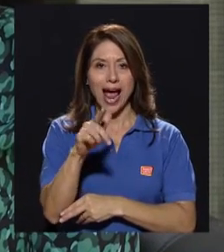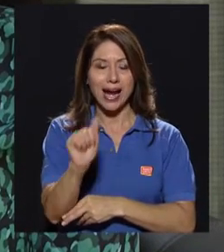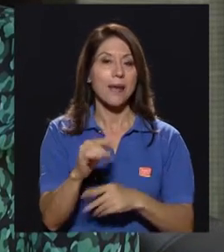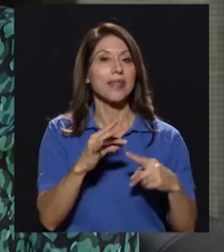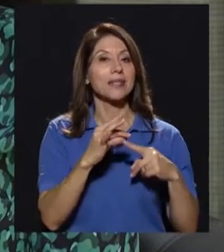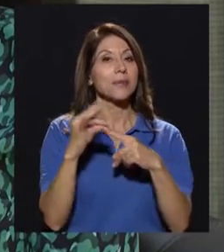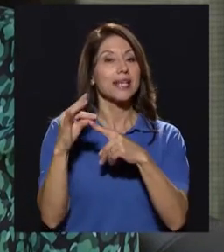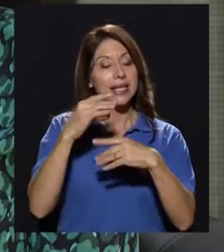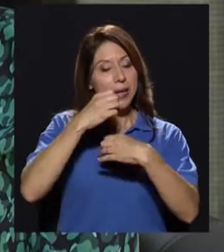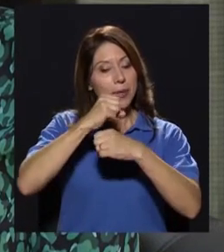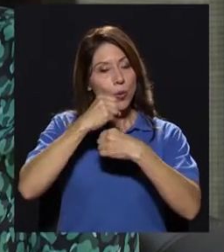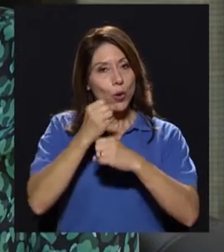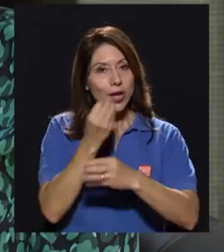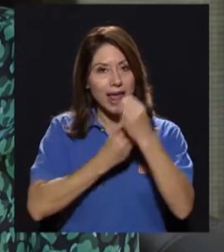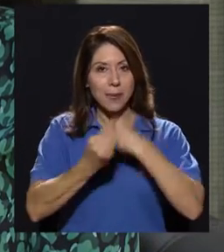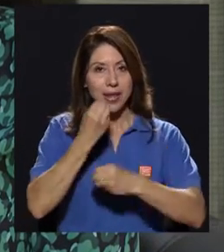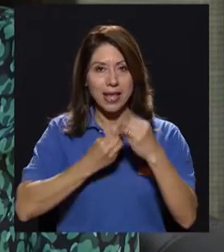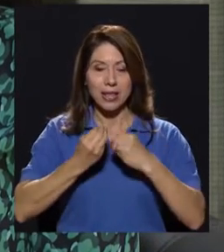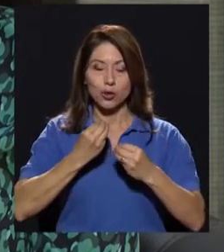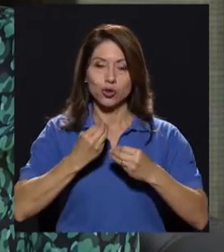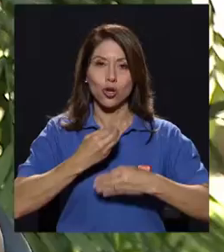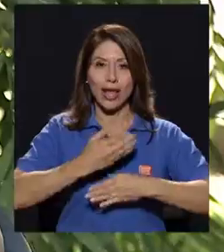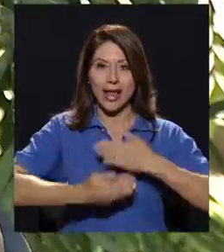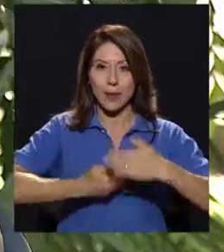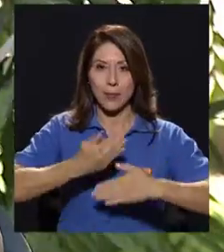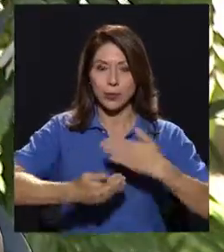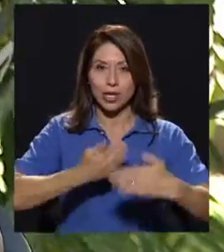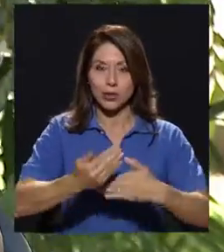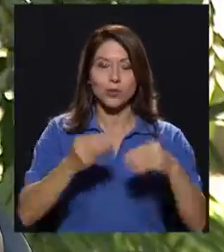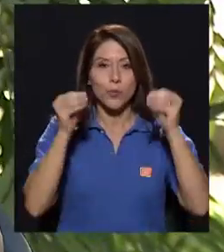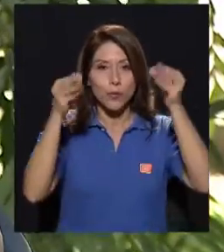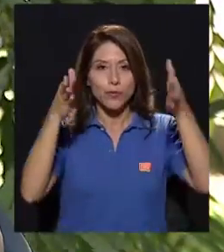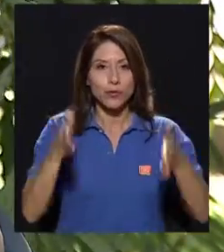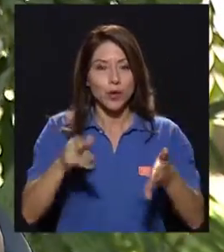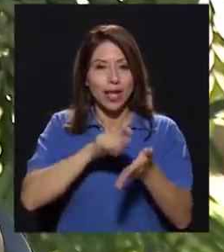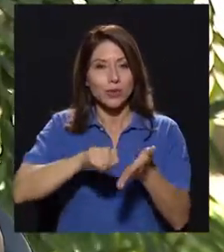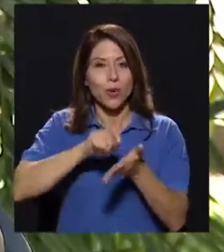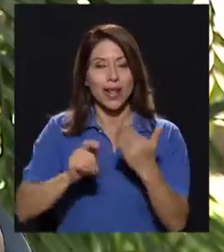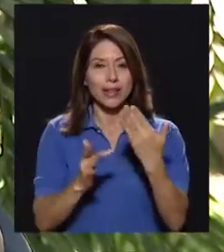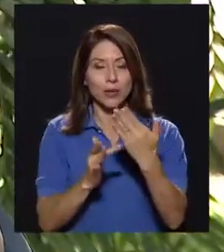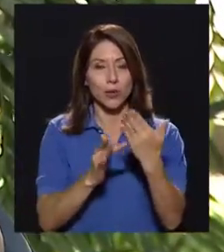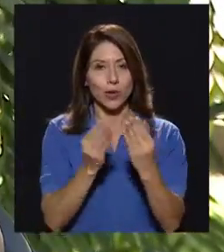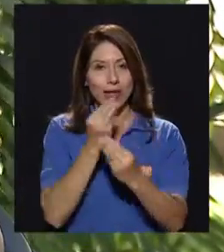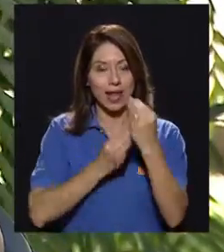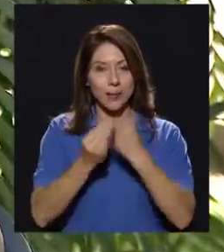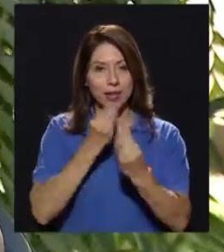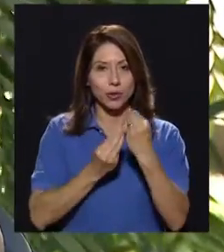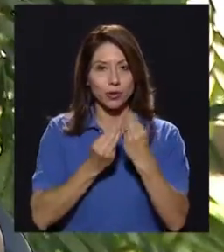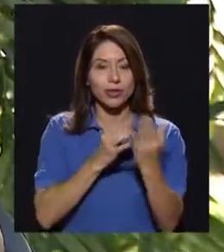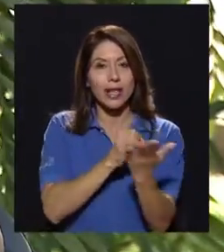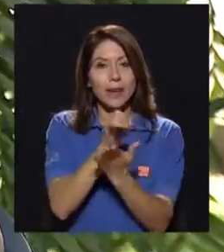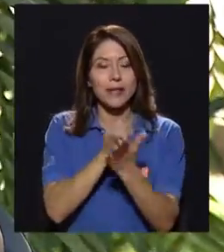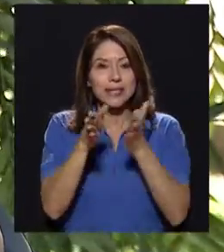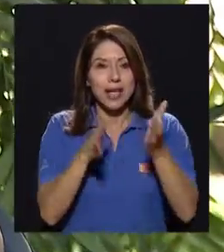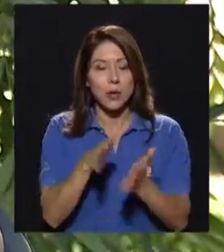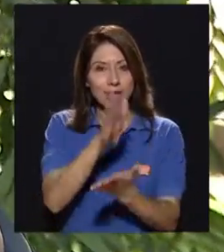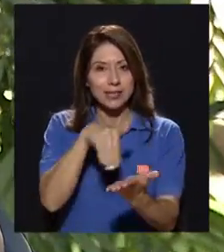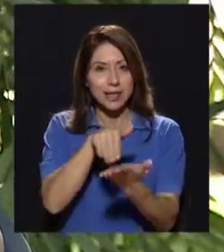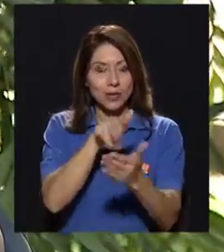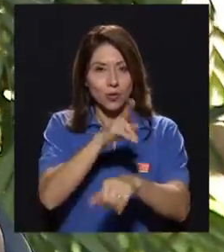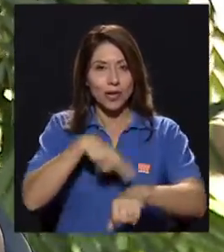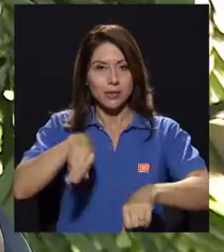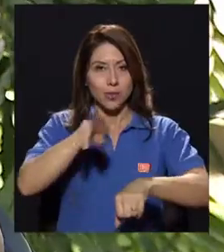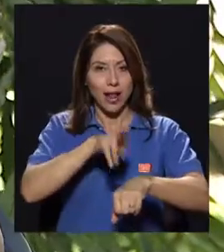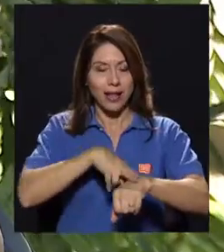microbiología de alimentos e ingeniera de procesos. Profesora de la Escuela de Tecnología de Alimentos e investigadora del